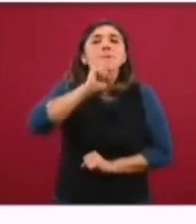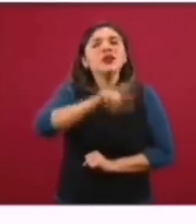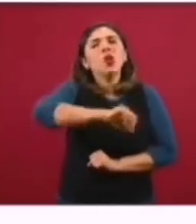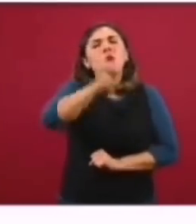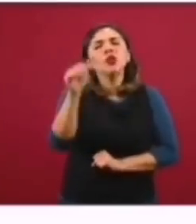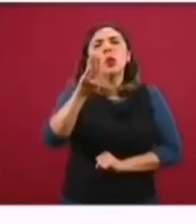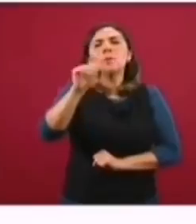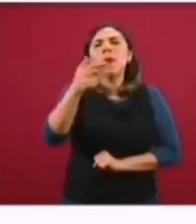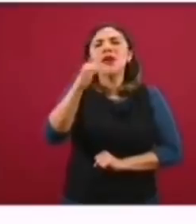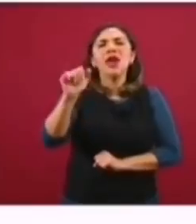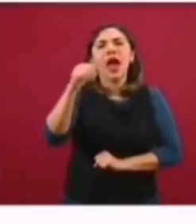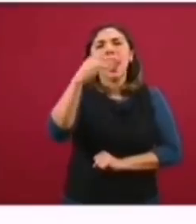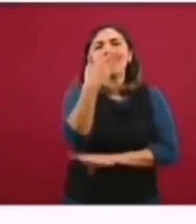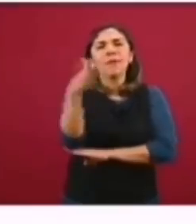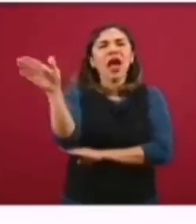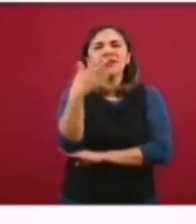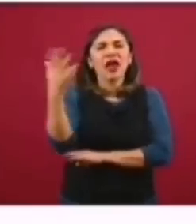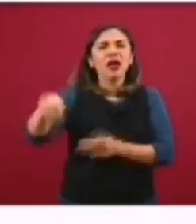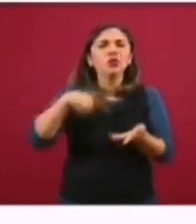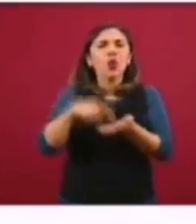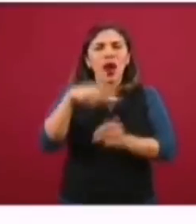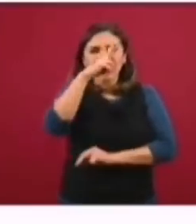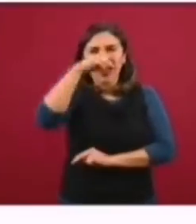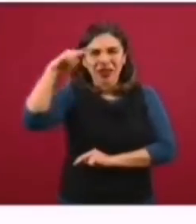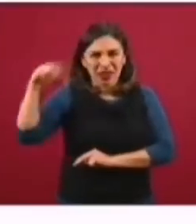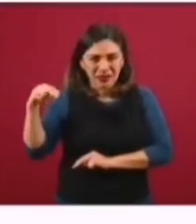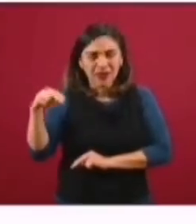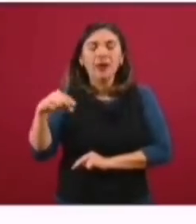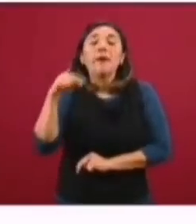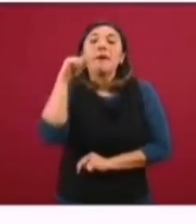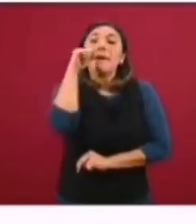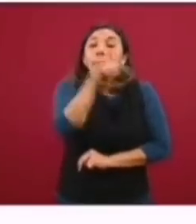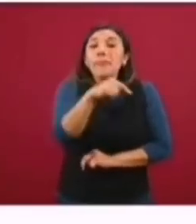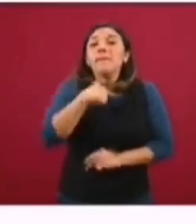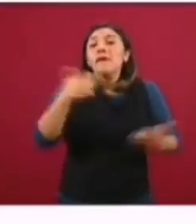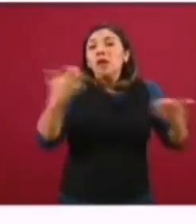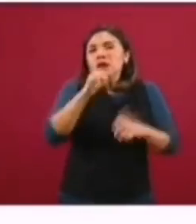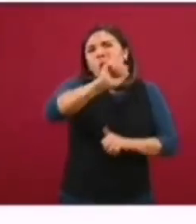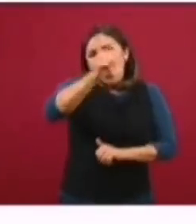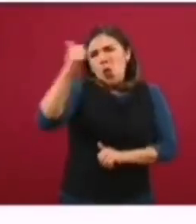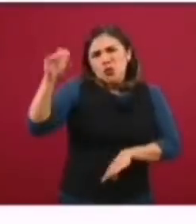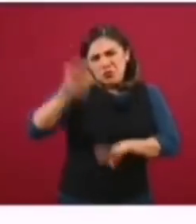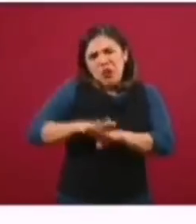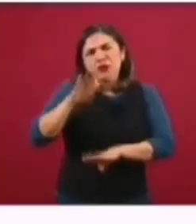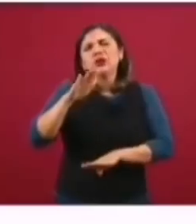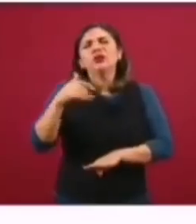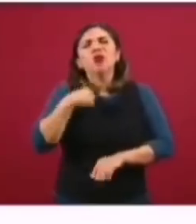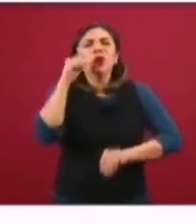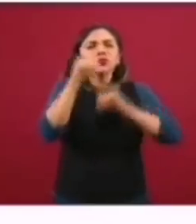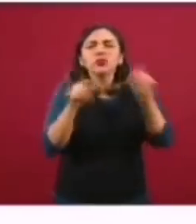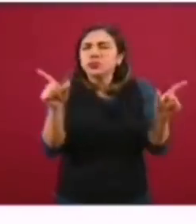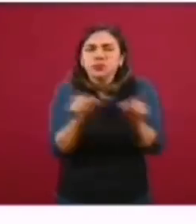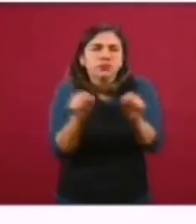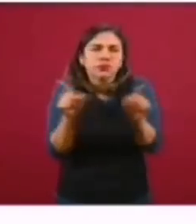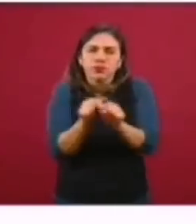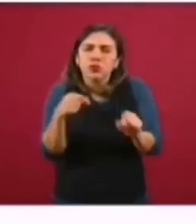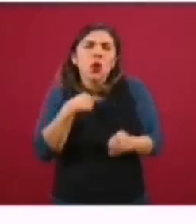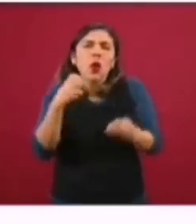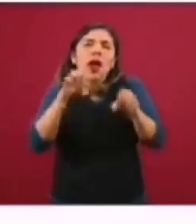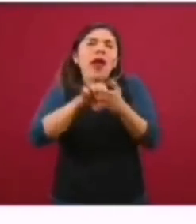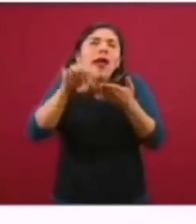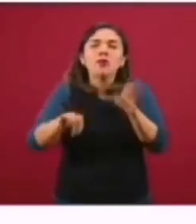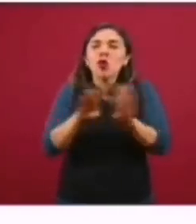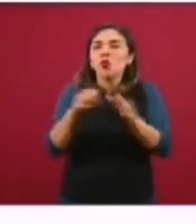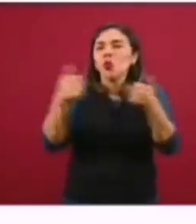Banderas, en Nayarit. En otros casos, lo que hicimos, perdón, estos son los otros, pero les cuento de estos que traemos un video